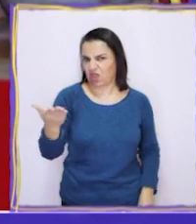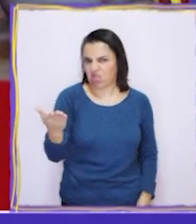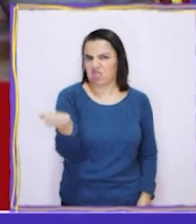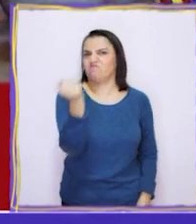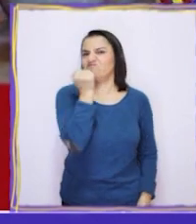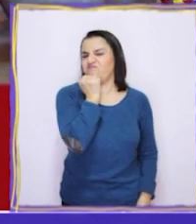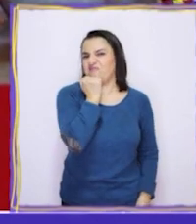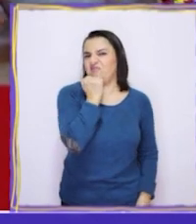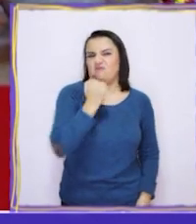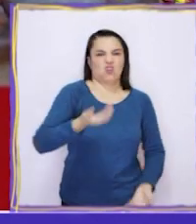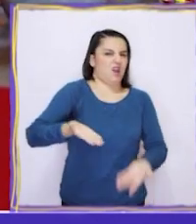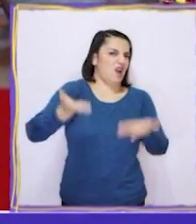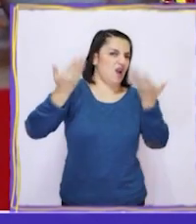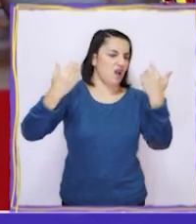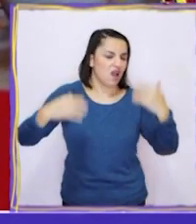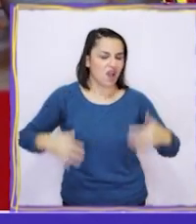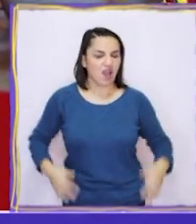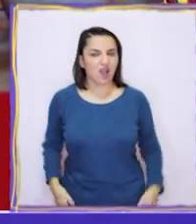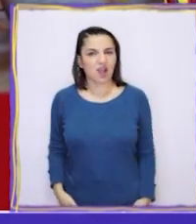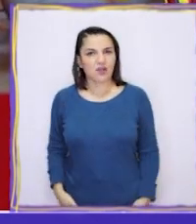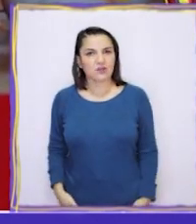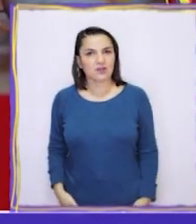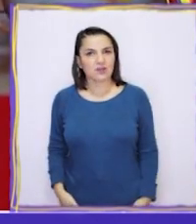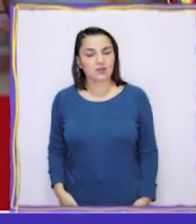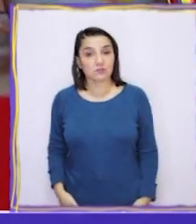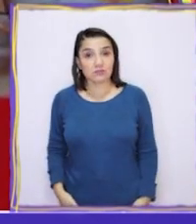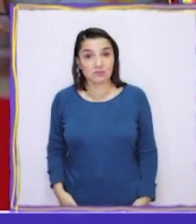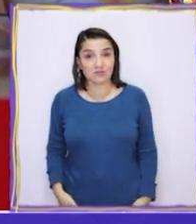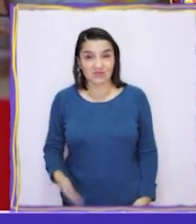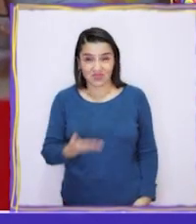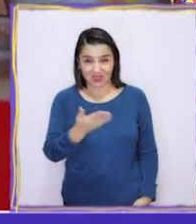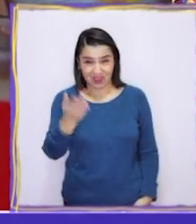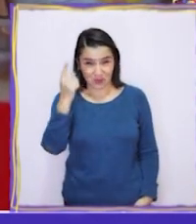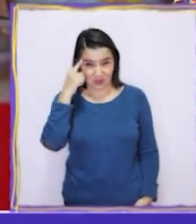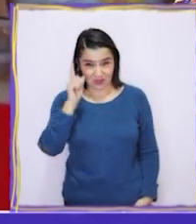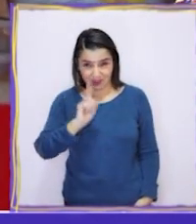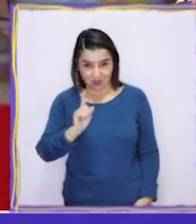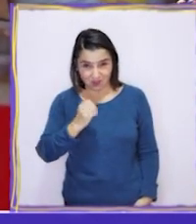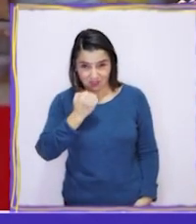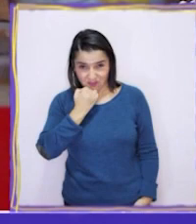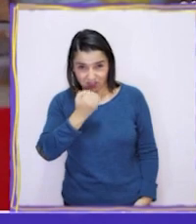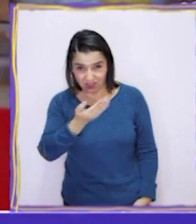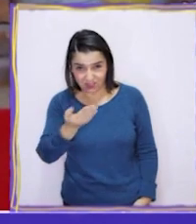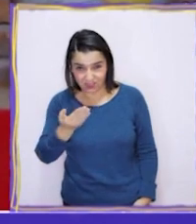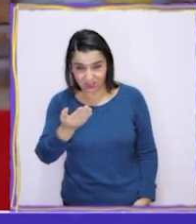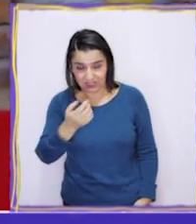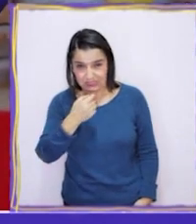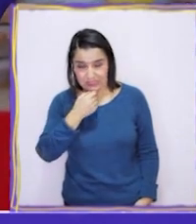para tanto. Ustedes están exagerando. ¿Ustedes creen que no?